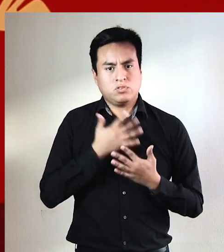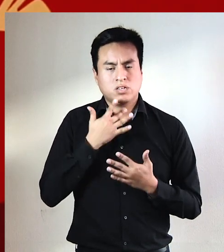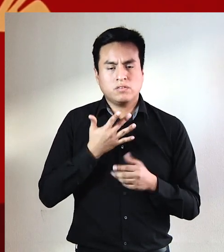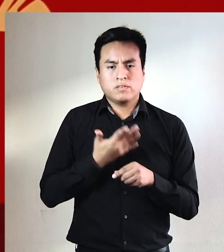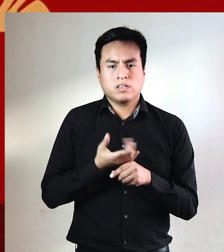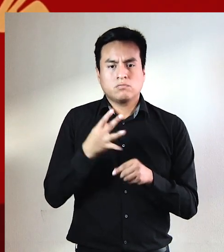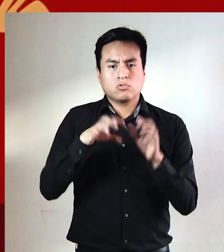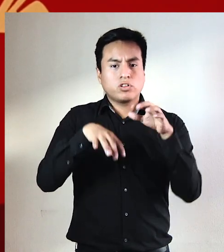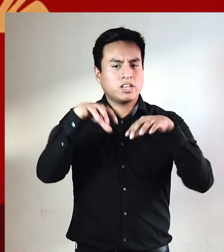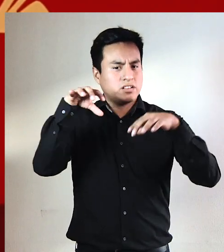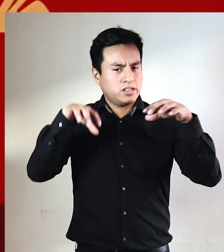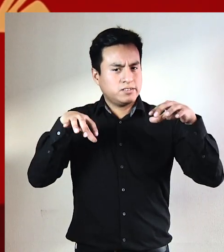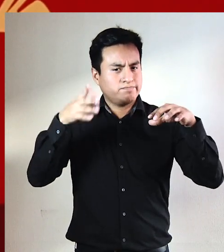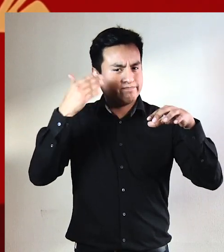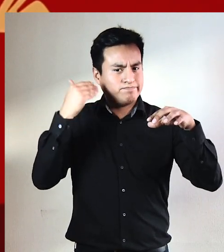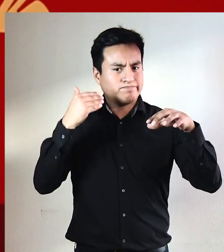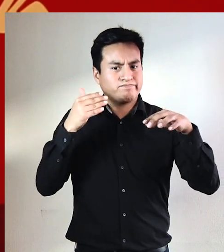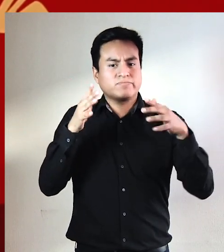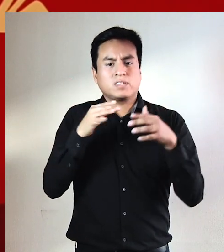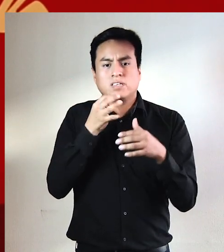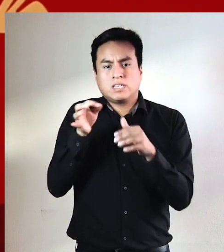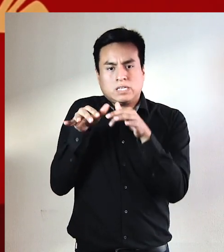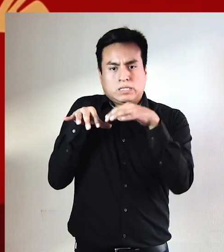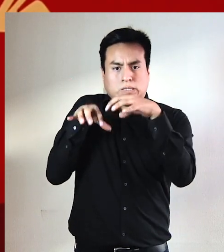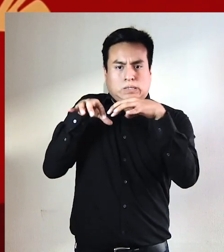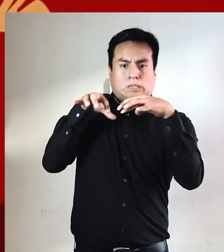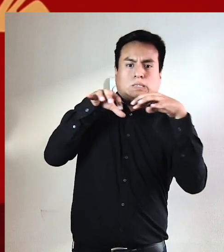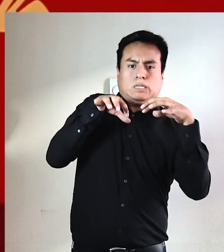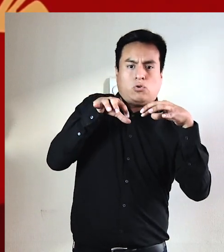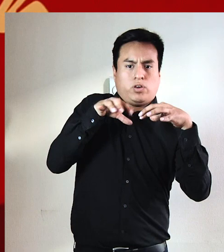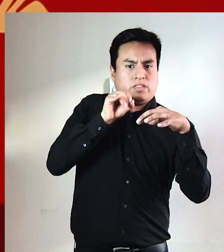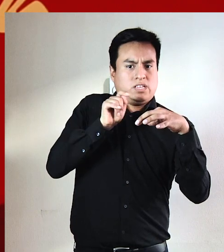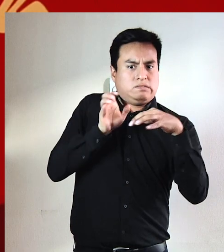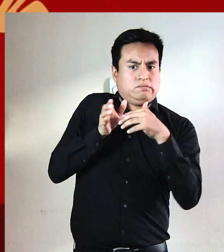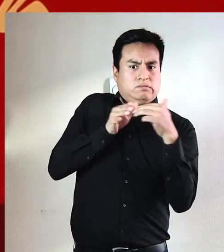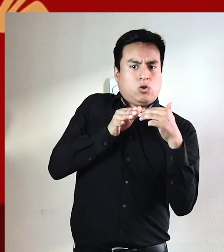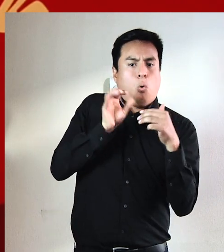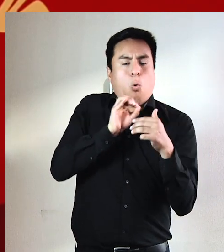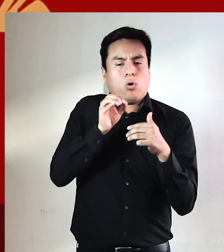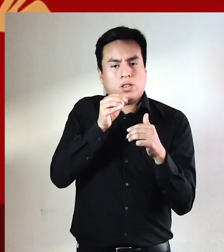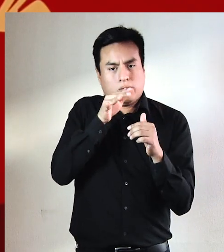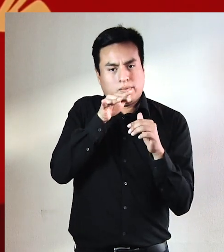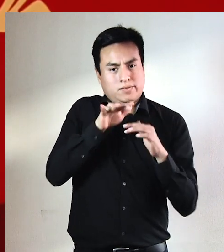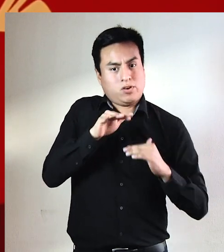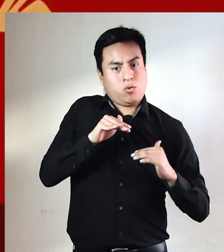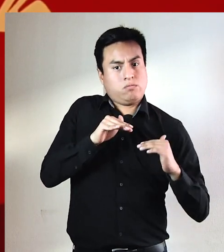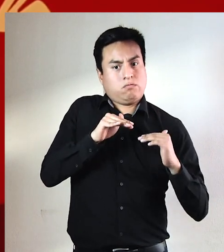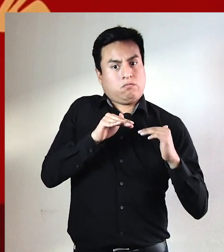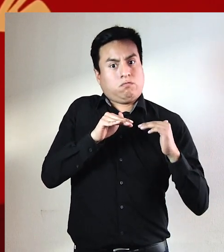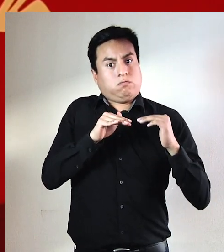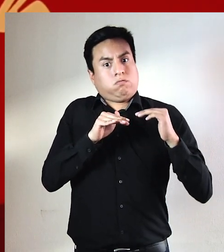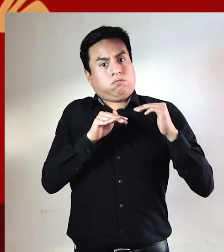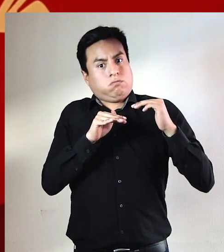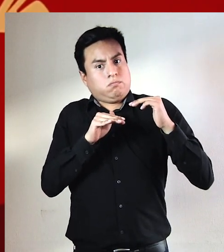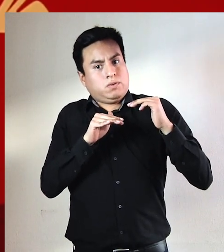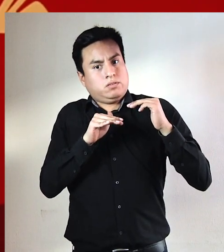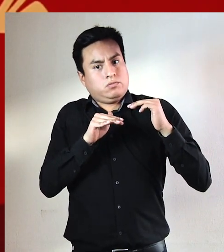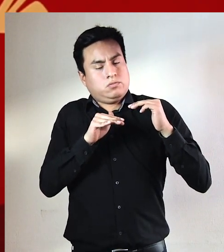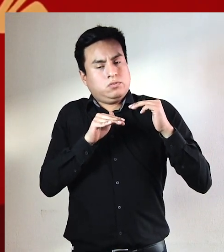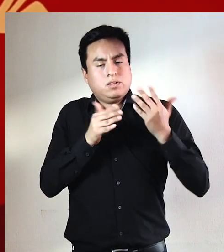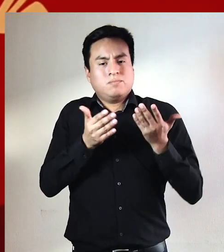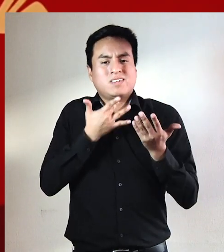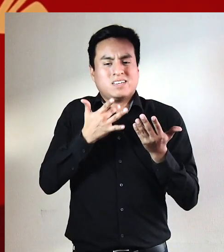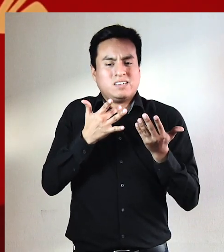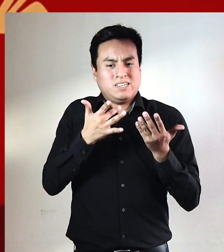pues habría bastado que la cordillera de los Andes se hubiera desplazado unos pocos kilómetros al oeste, o que el nivel del Pacífico hubiese subido unos pocos